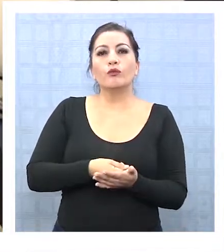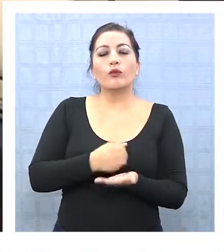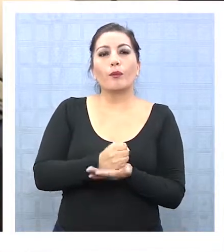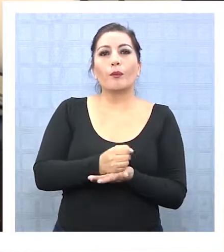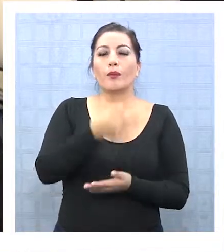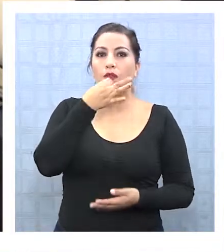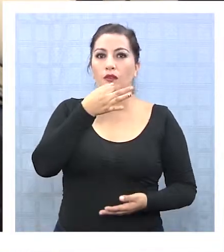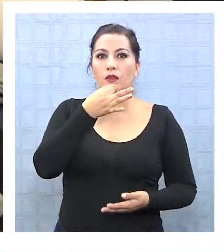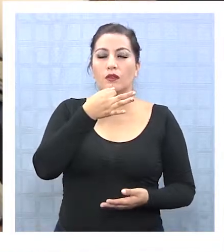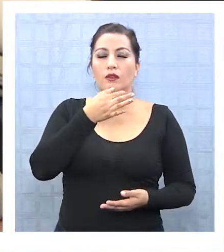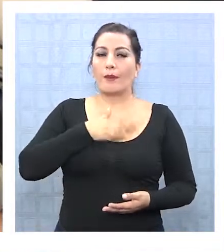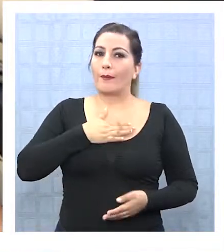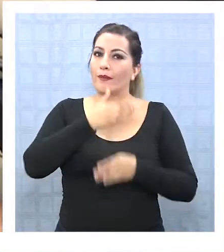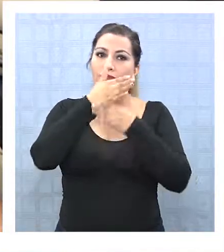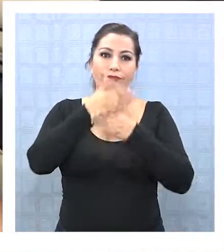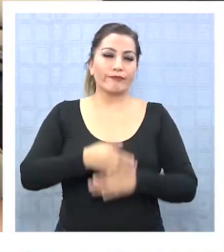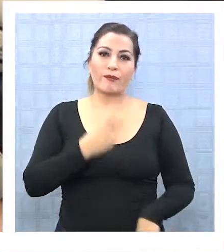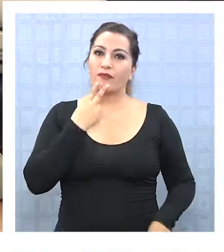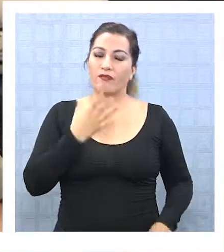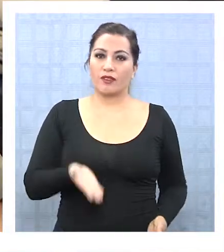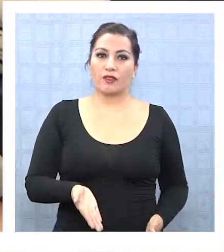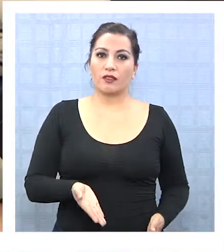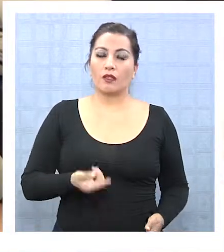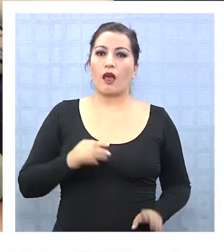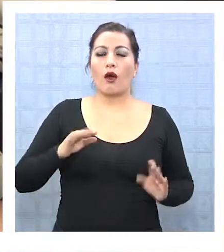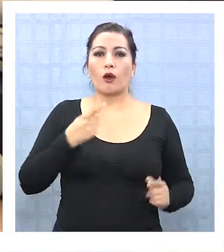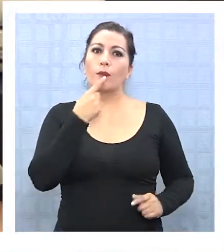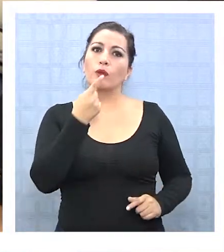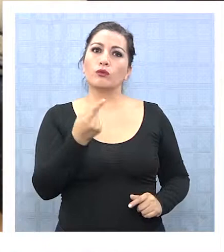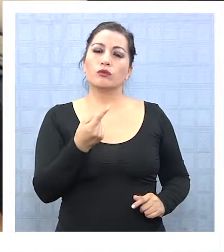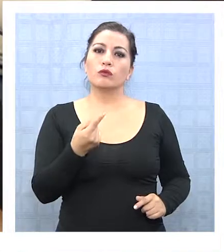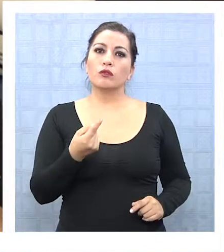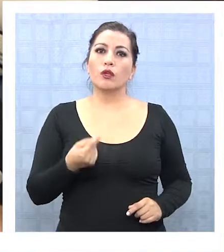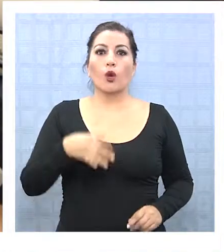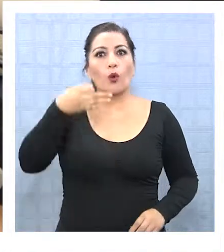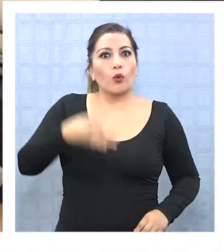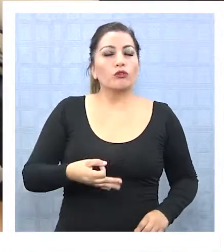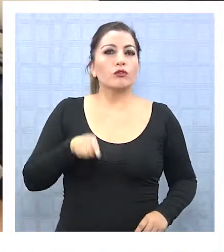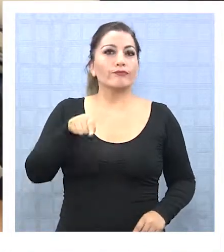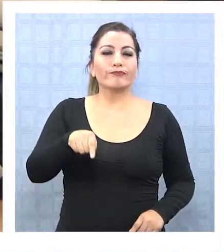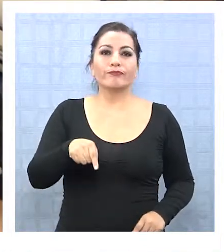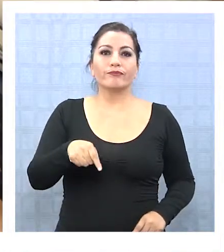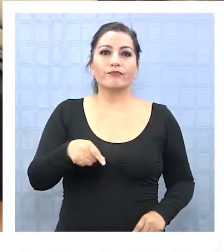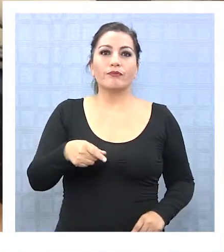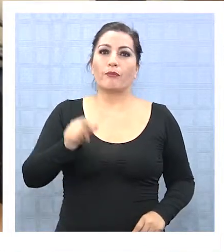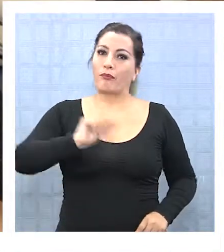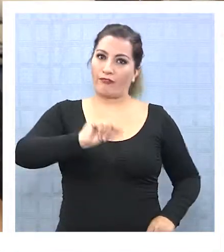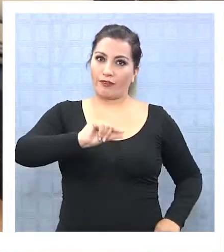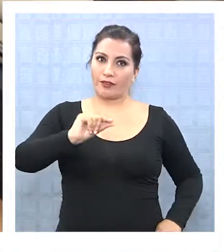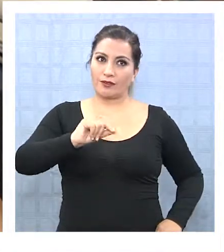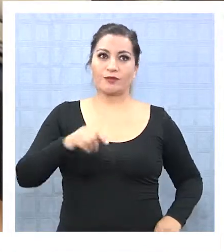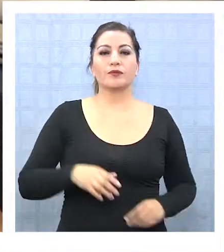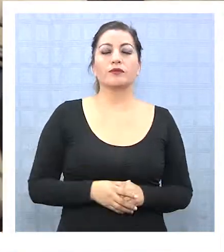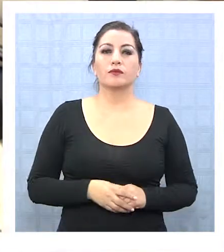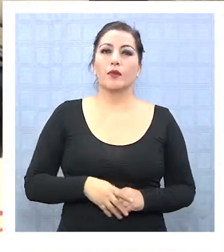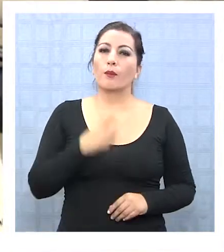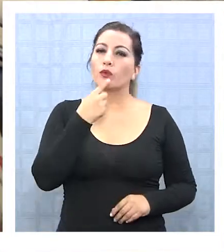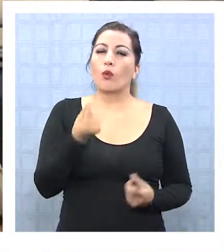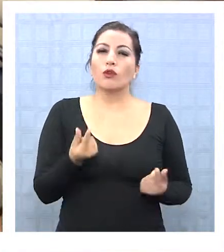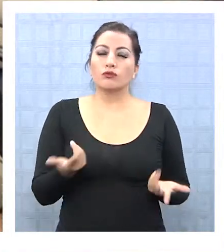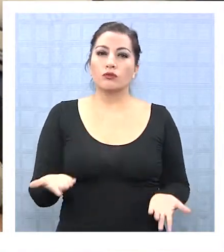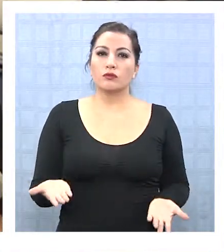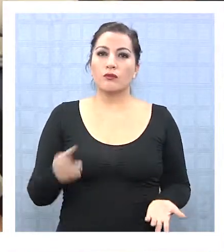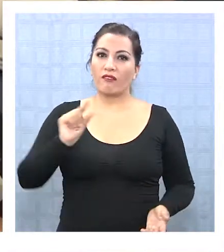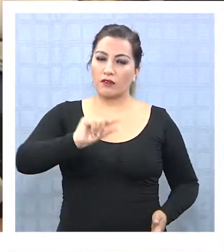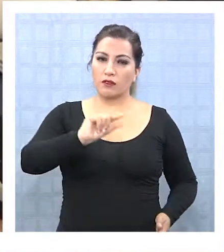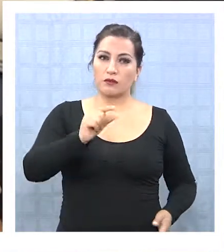un producto de por vida, entonces pregunto dónde me conviene y justamente aquí lo encontré más barato. ¿Qué tanto más